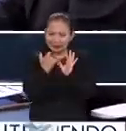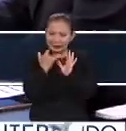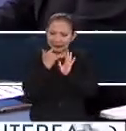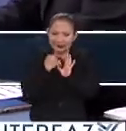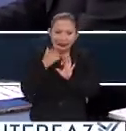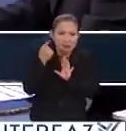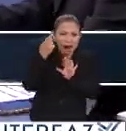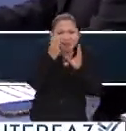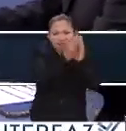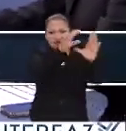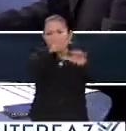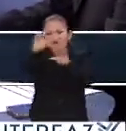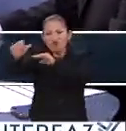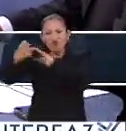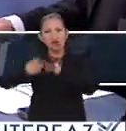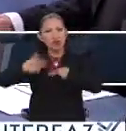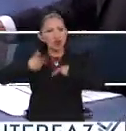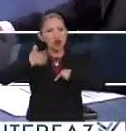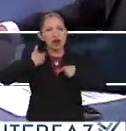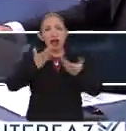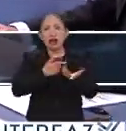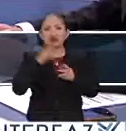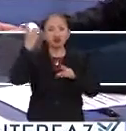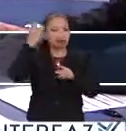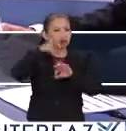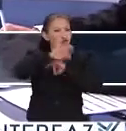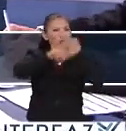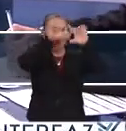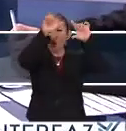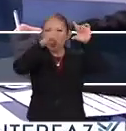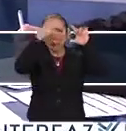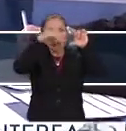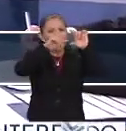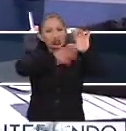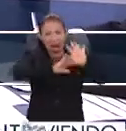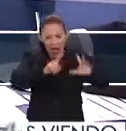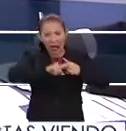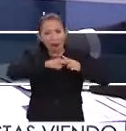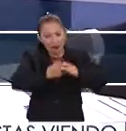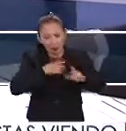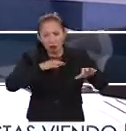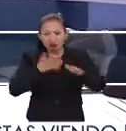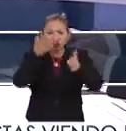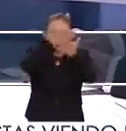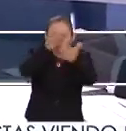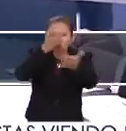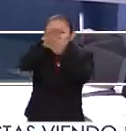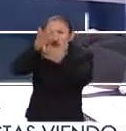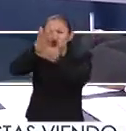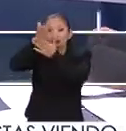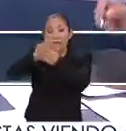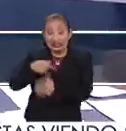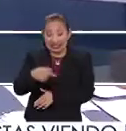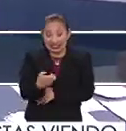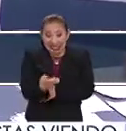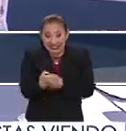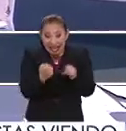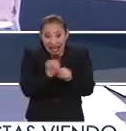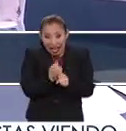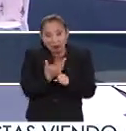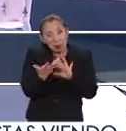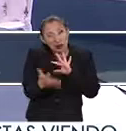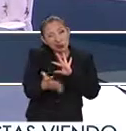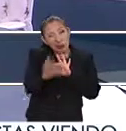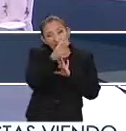de alfabetización. Estaremos recorriendo todo el país, ya lo estamos haciendo y nos esperamos que este año, si alfabetizamos